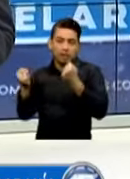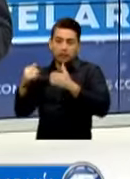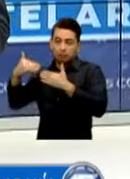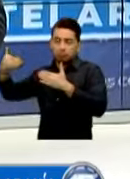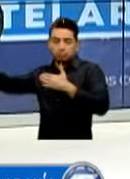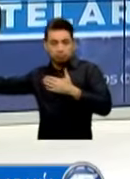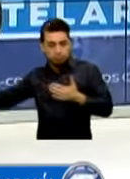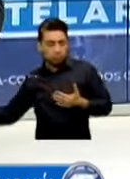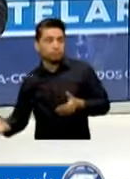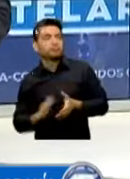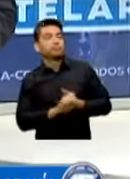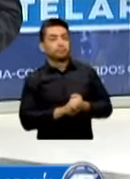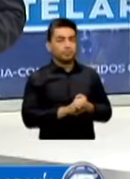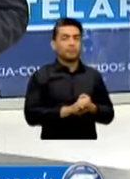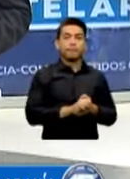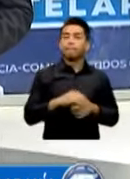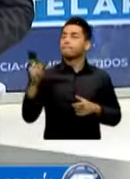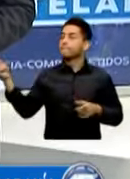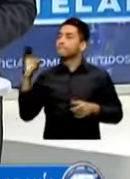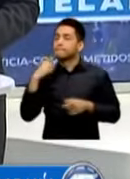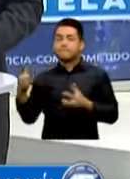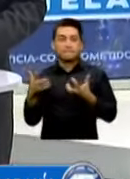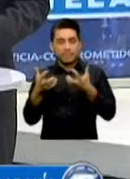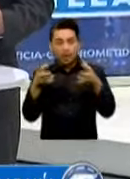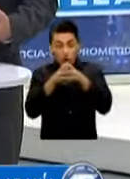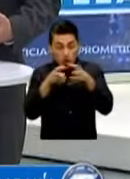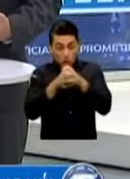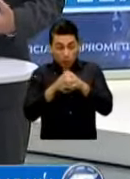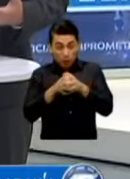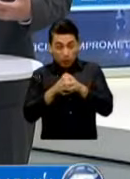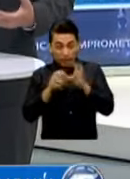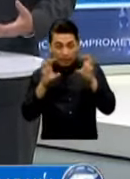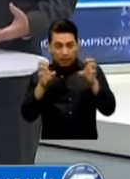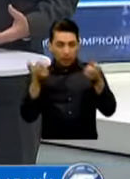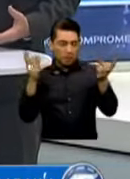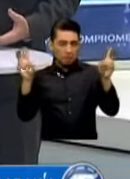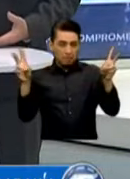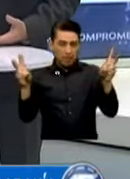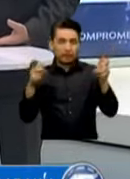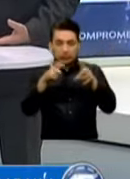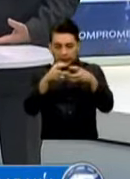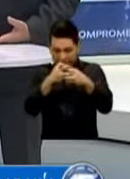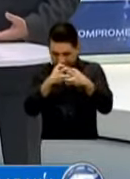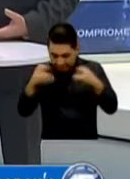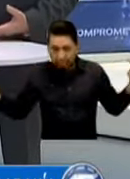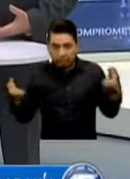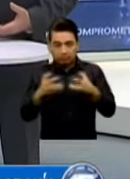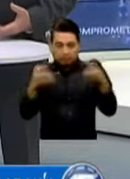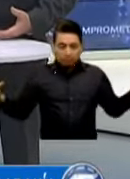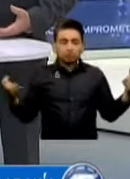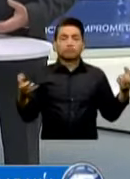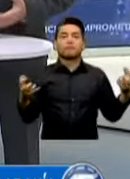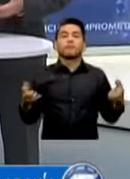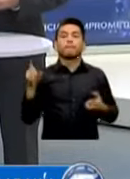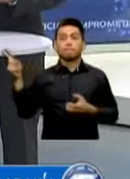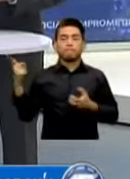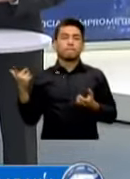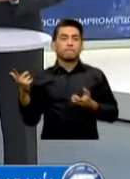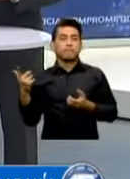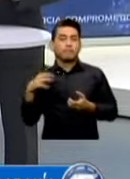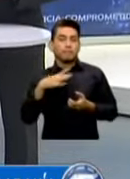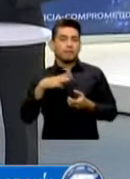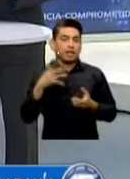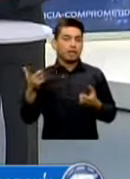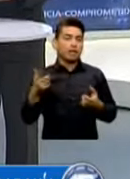Precisamente De esta Desarticulación De Importantes Estructuras Del Crimen Organizado Supongo Que